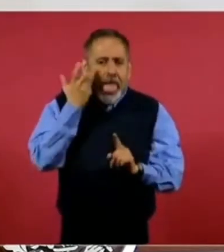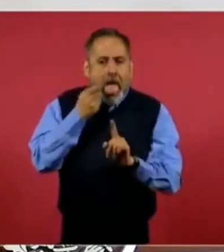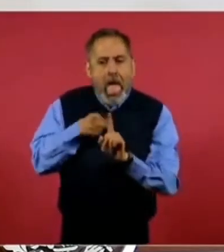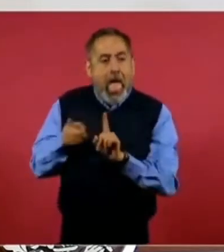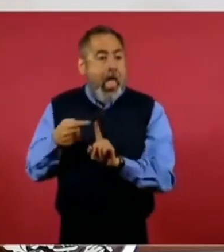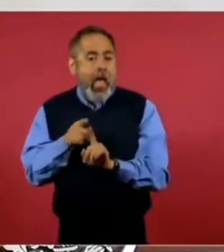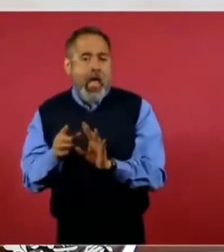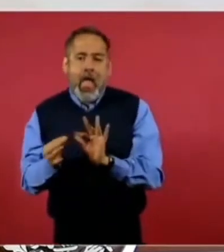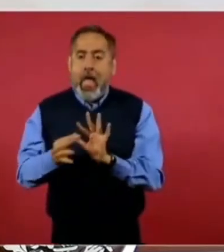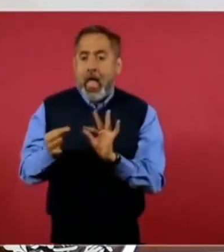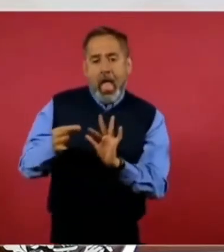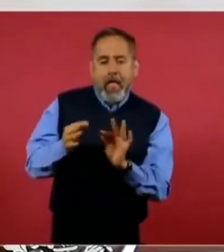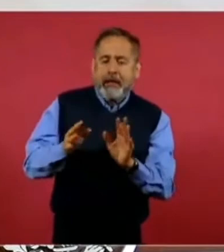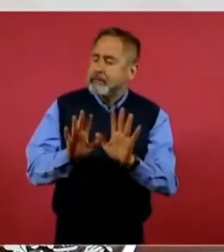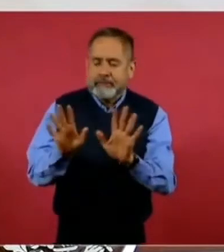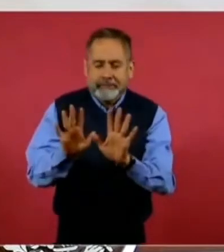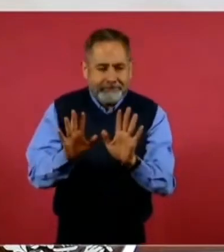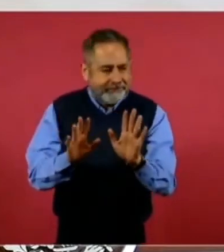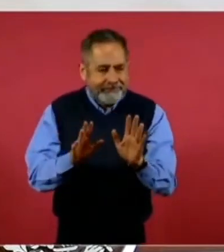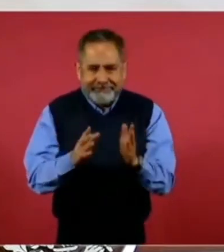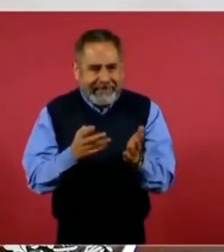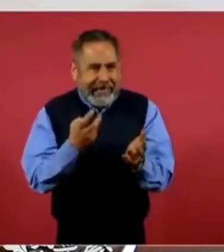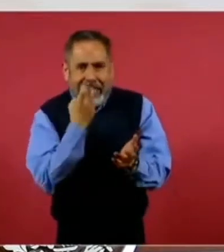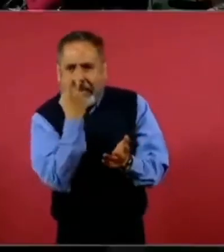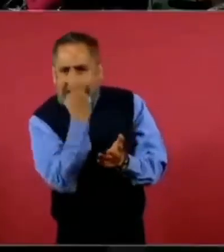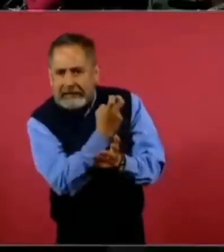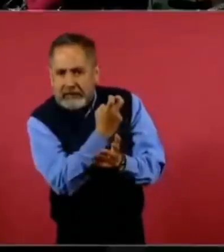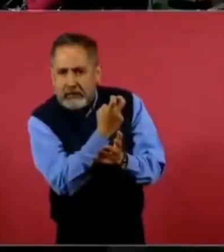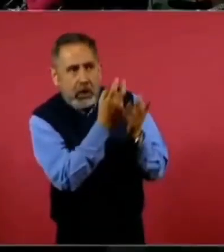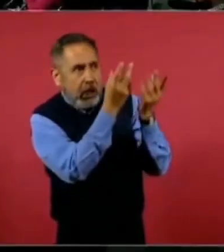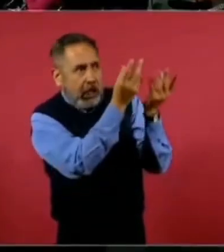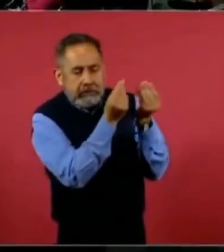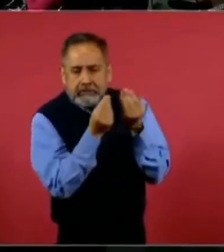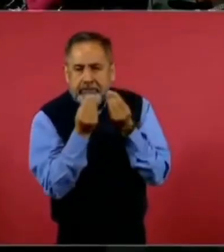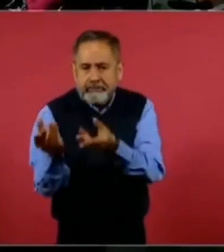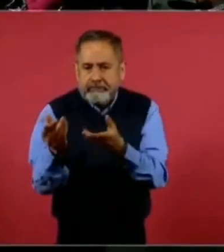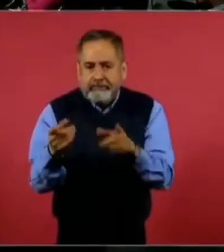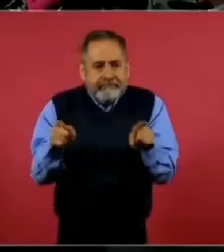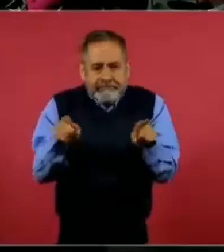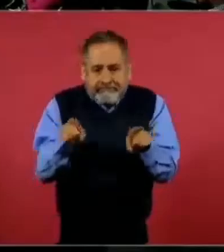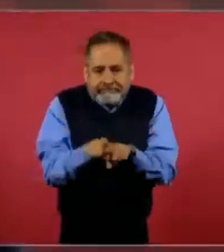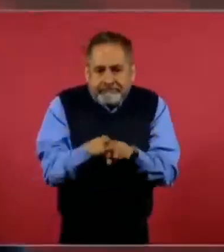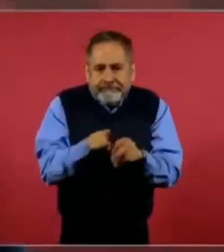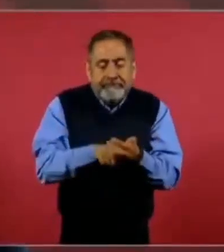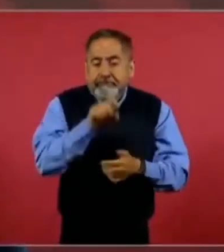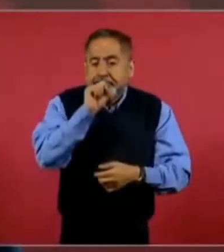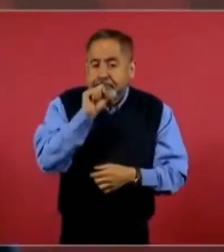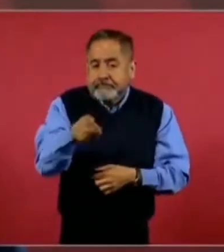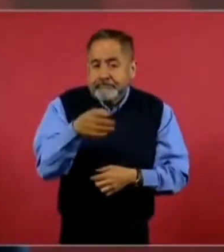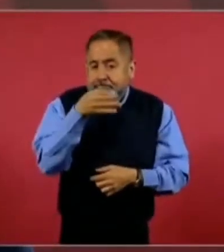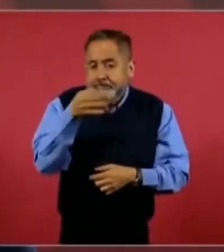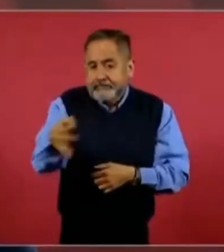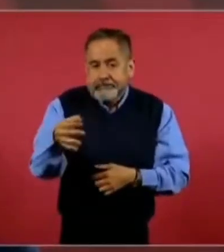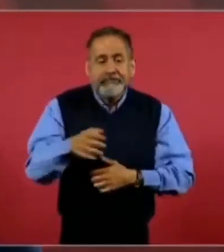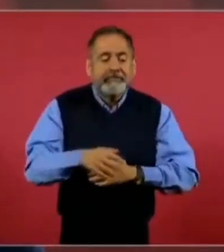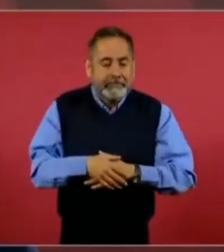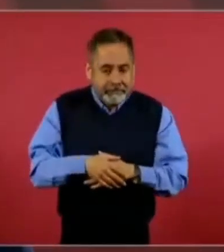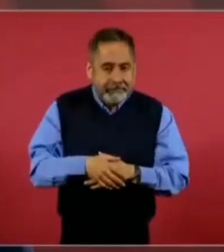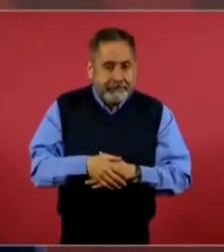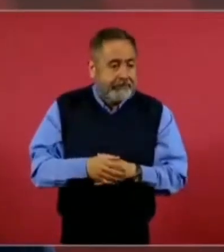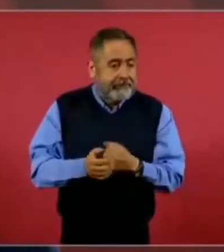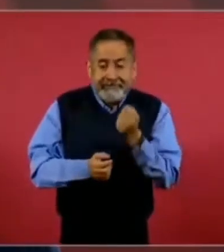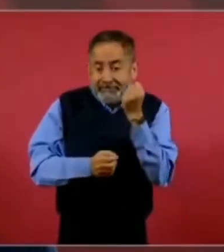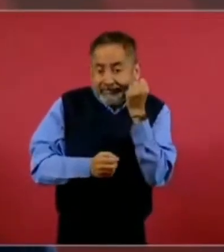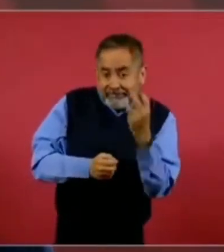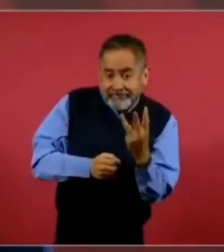hechos están aquí. Y aquí está diciendo que llegaron tres